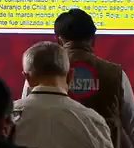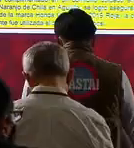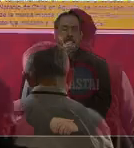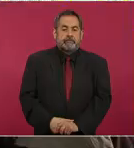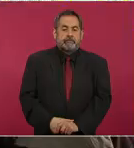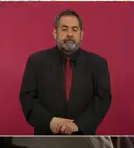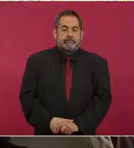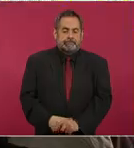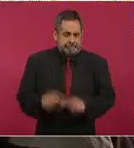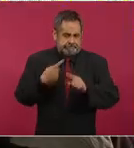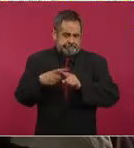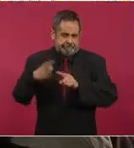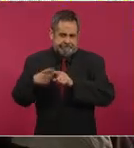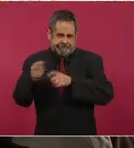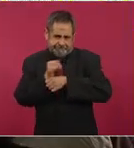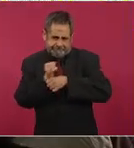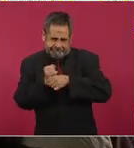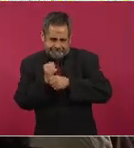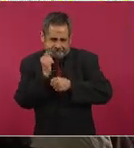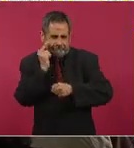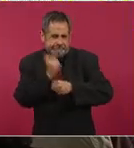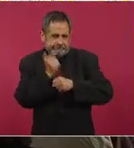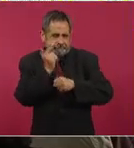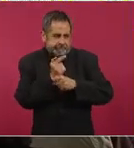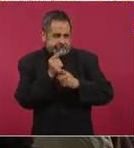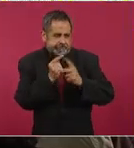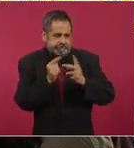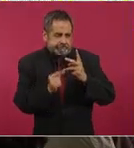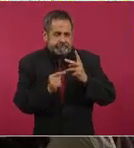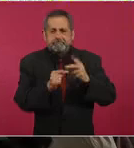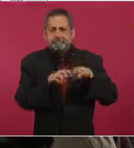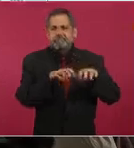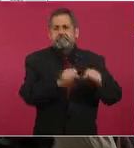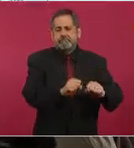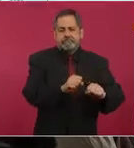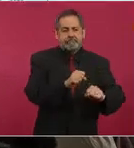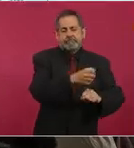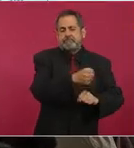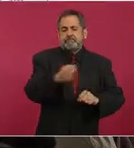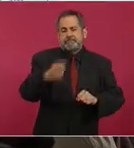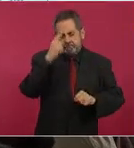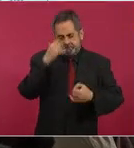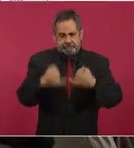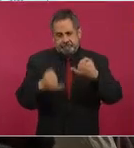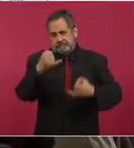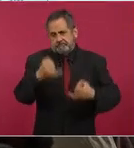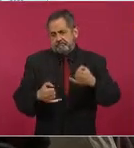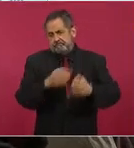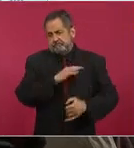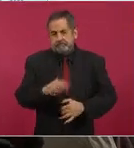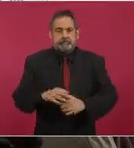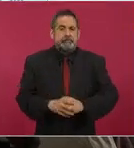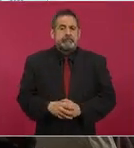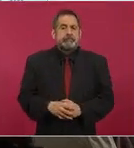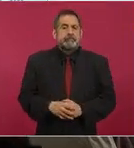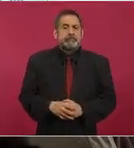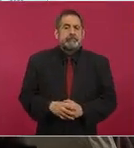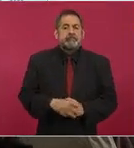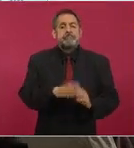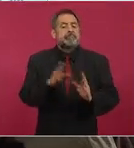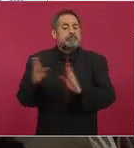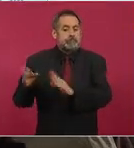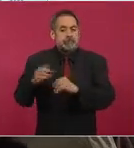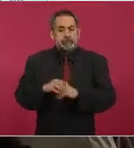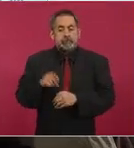actos de investigación que van a permitir que se judicialice. Siguiente. Este es el caso del Palacio